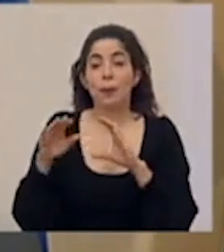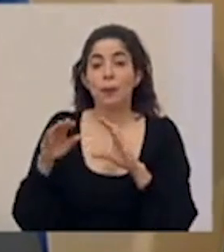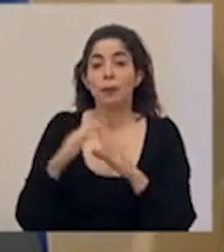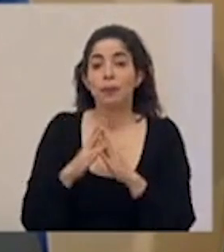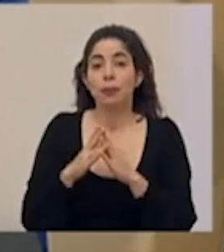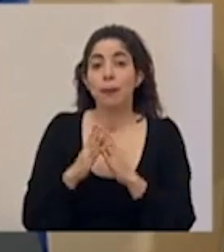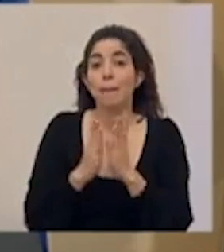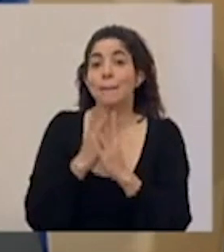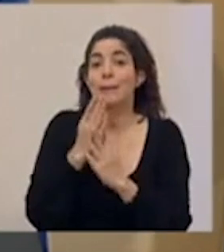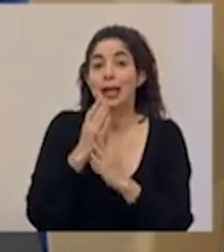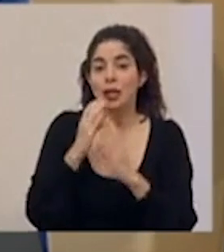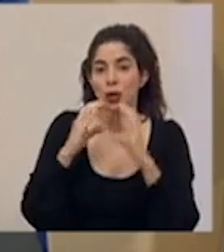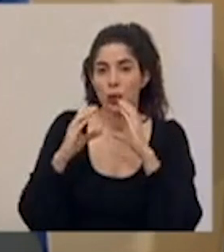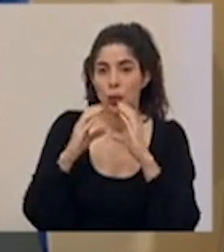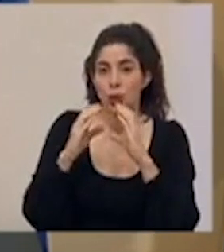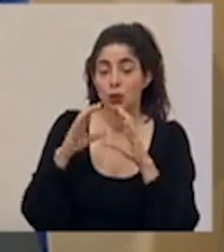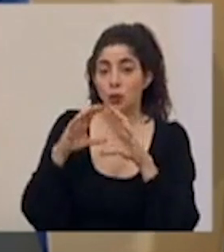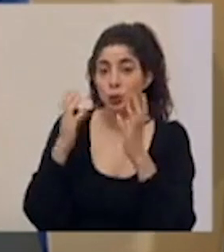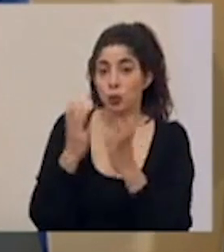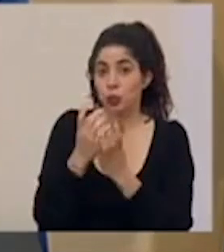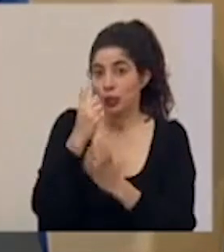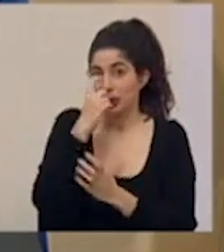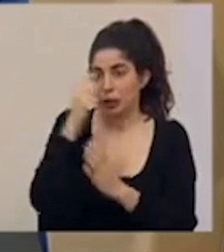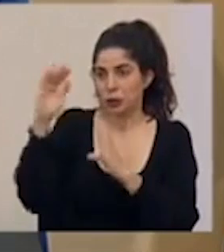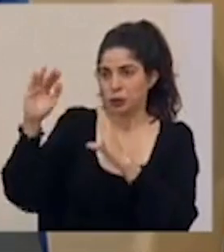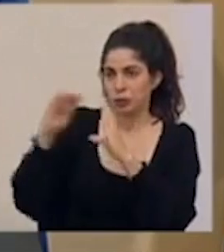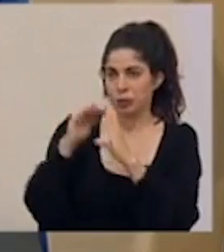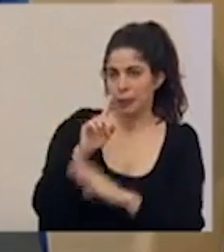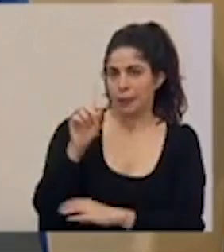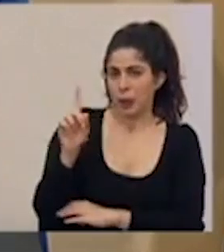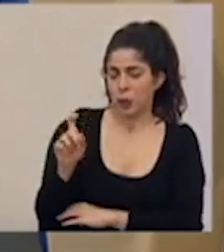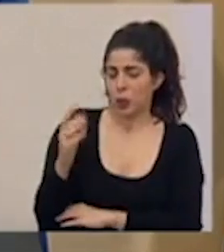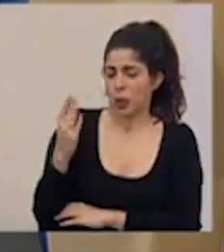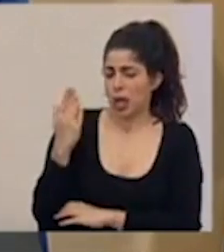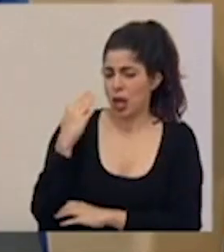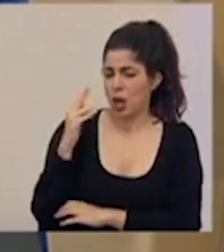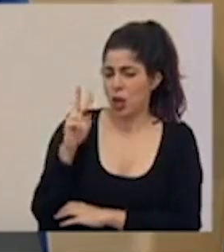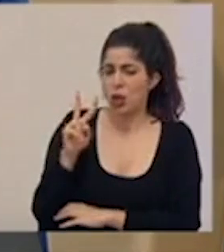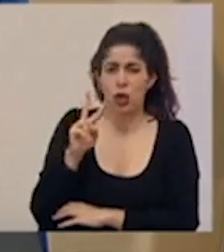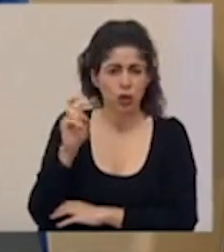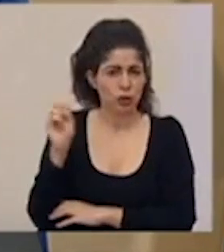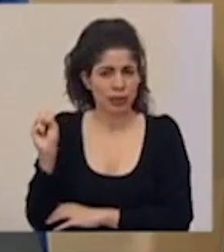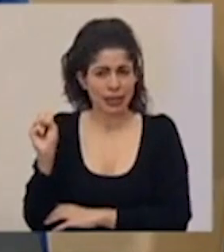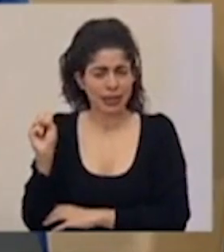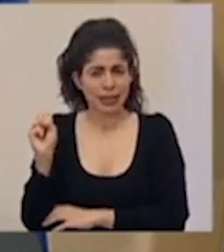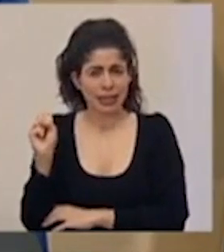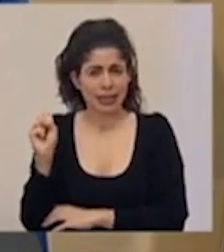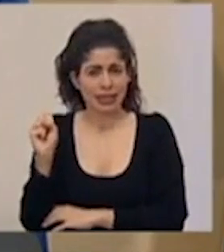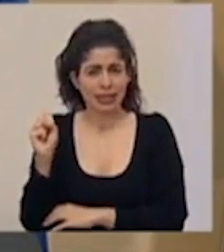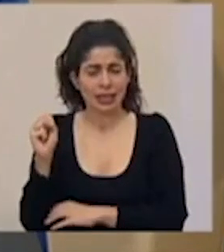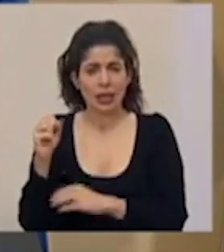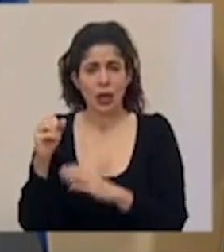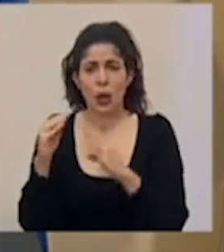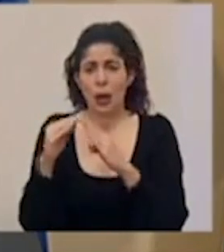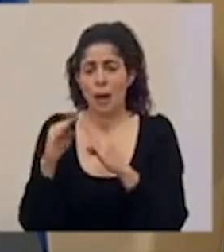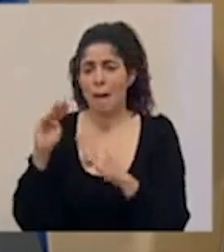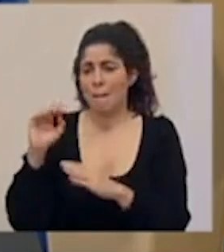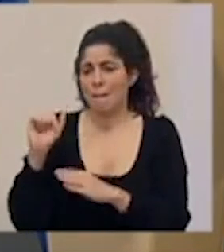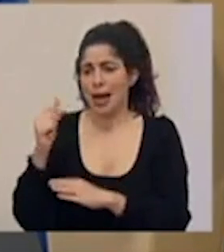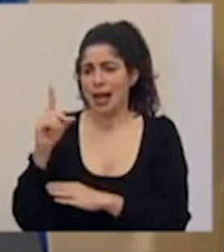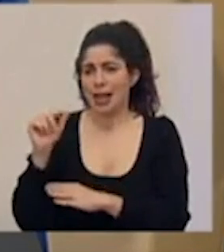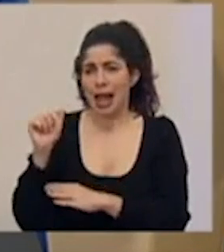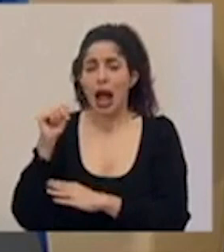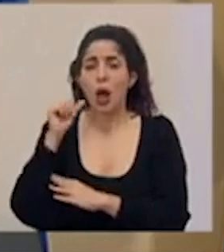Escazú nos consulta. Hace dos meses, el hogar Magdala para el